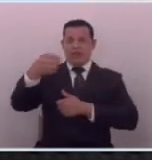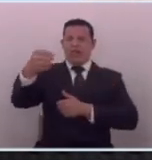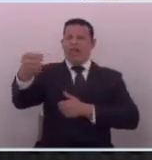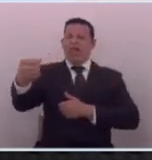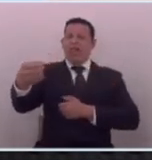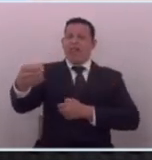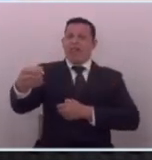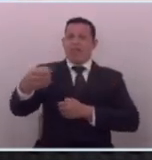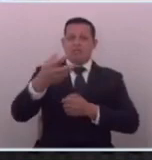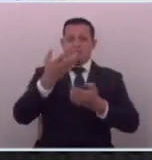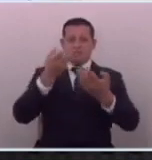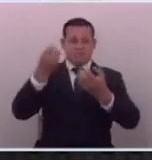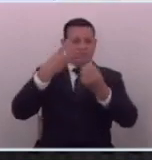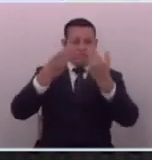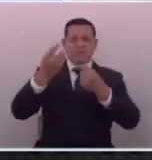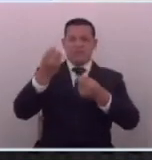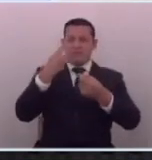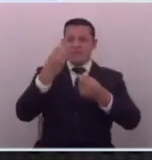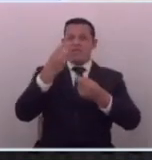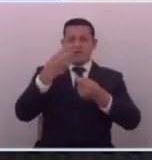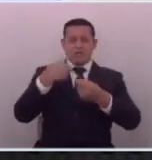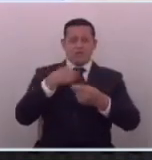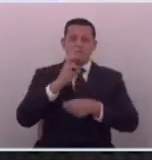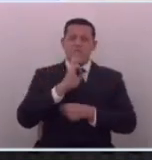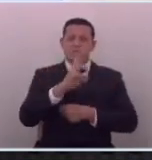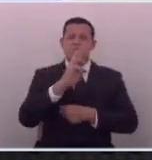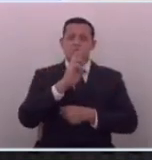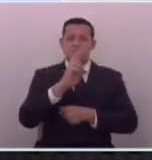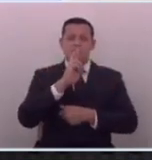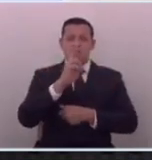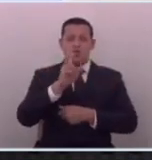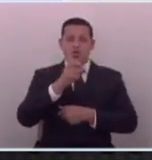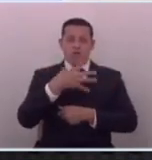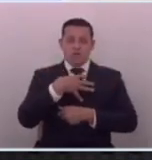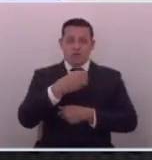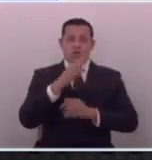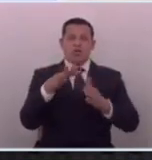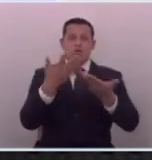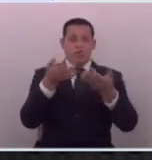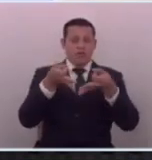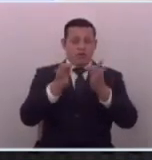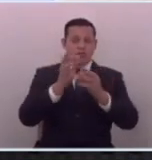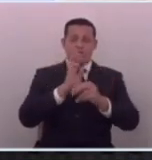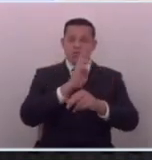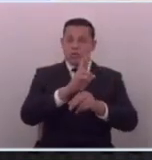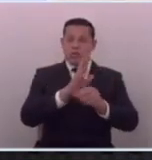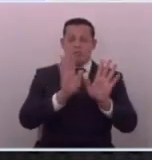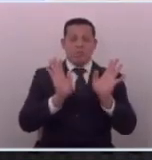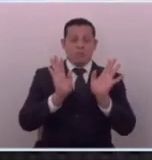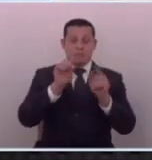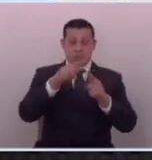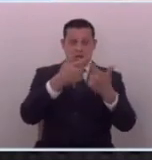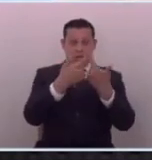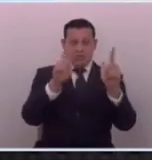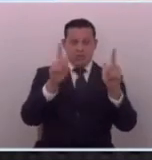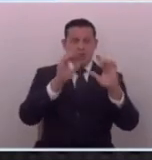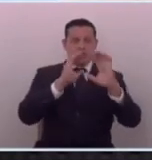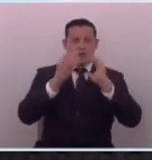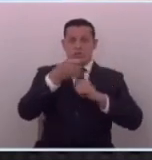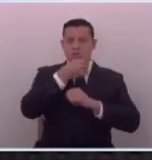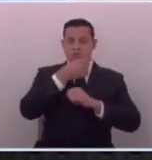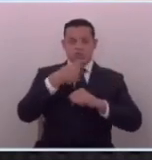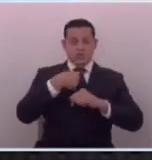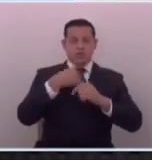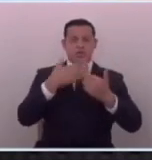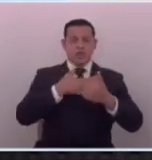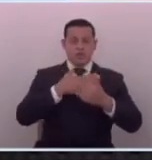bien es que me dicen que le diga tal pregunta y se la respondí que no le gustó como le respondí otra cosa pero así como ella tiene libertad de prensa yo tengo libertad